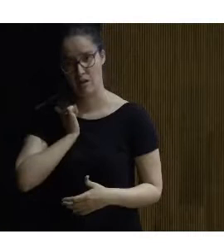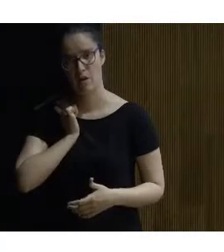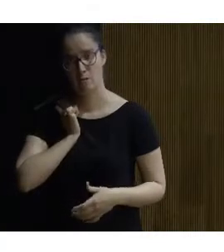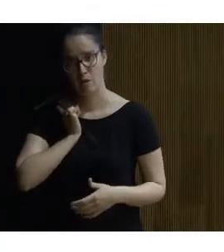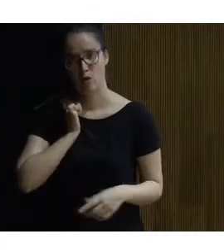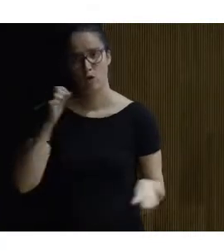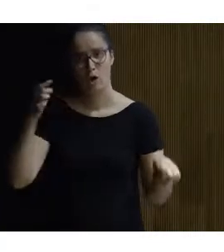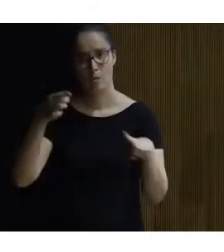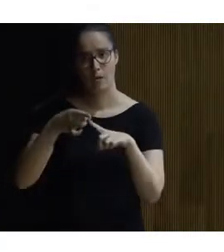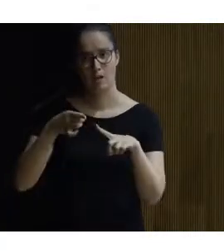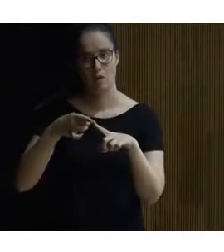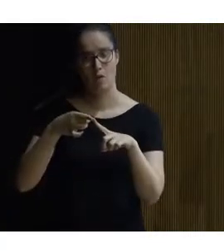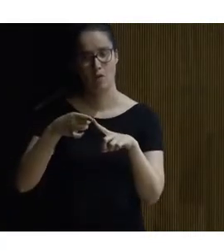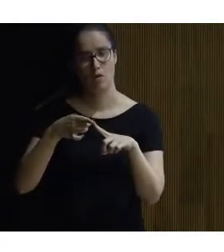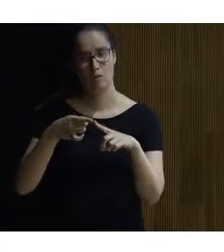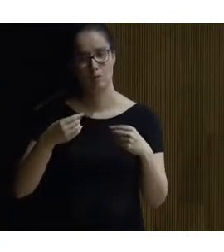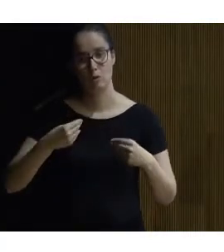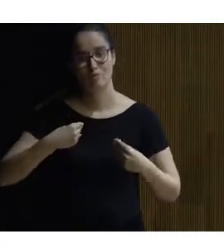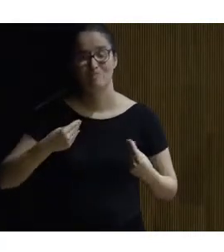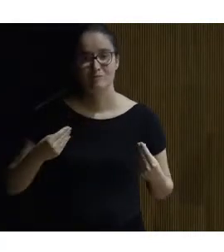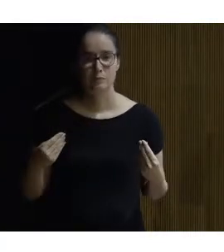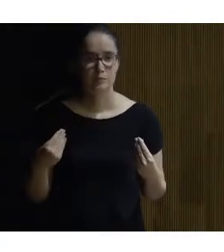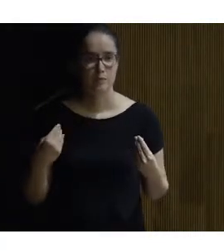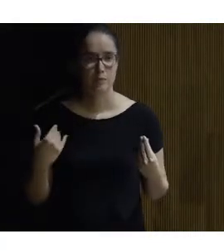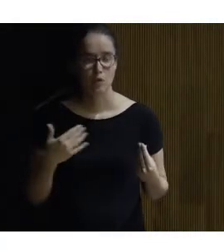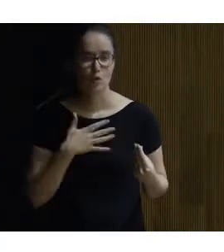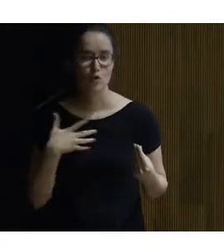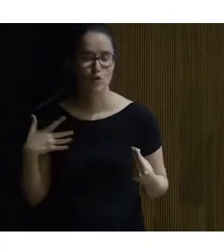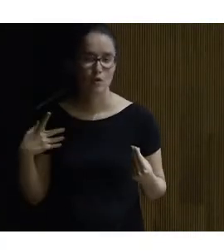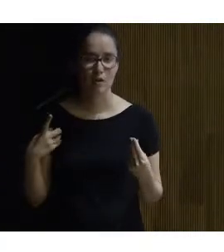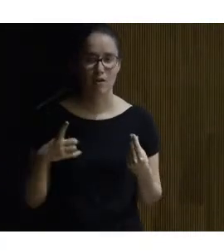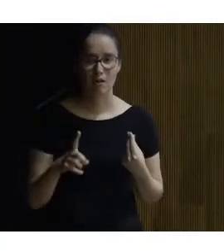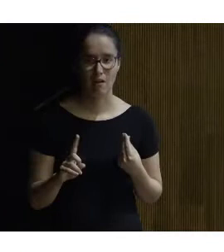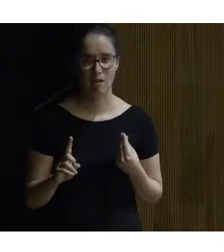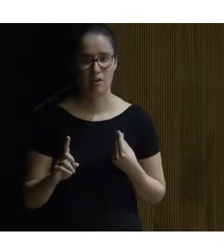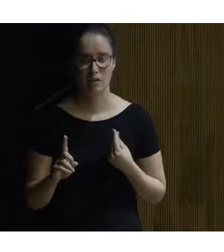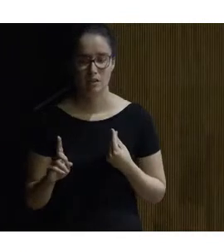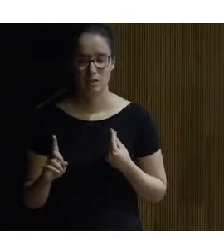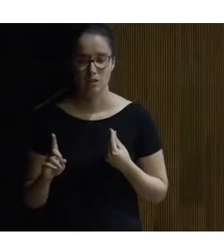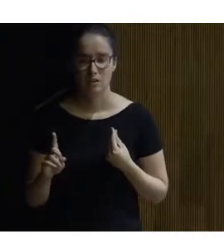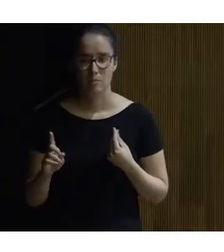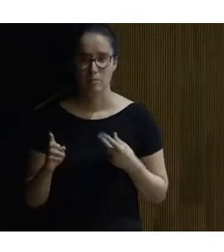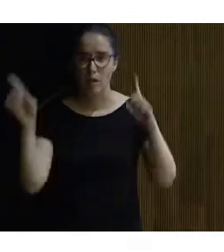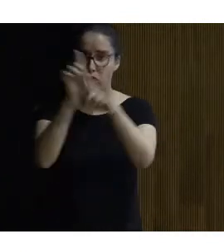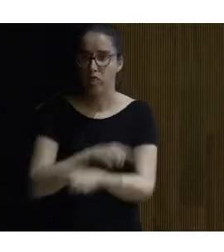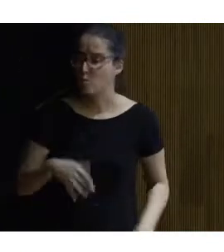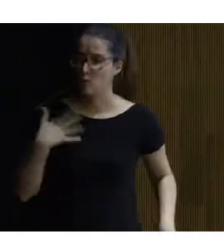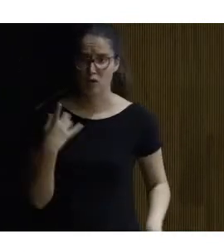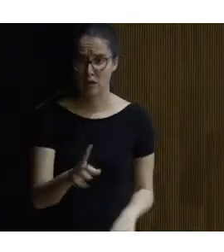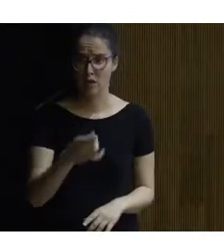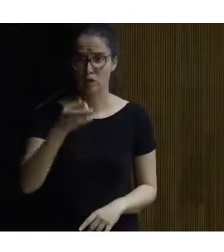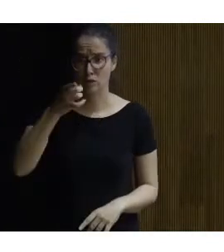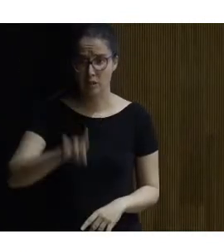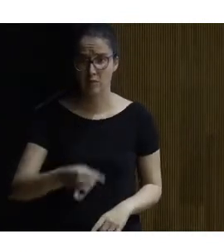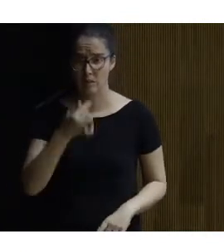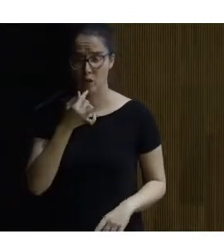con esa idea de yo no lo quería hacer para que no se notase ¿no? o sea yo también soy